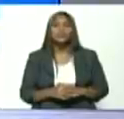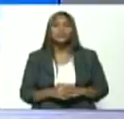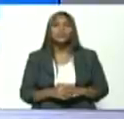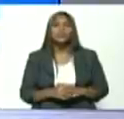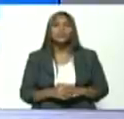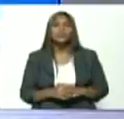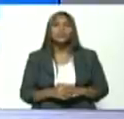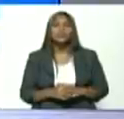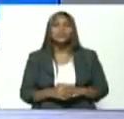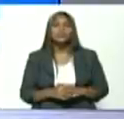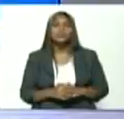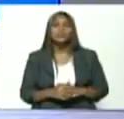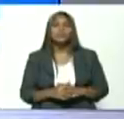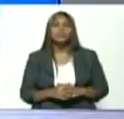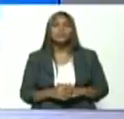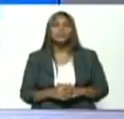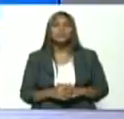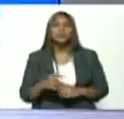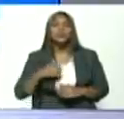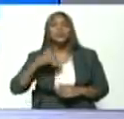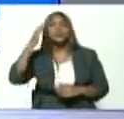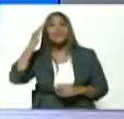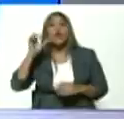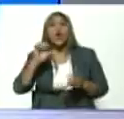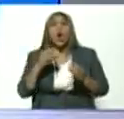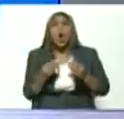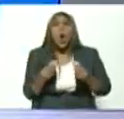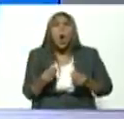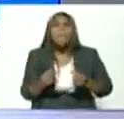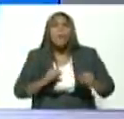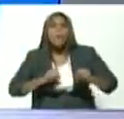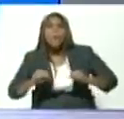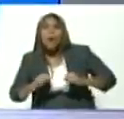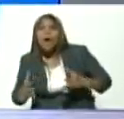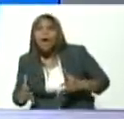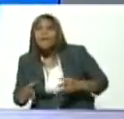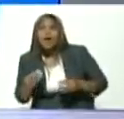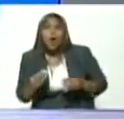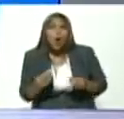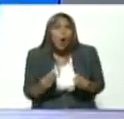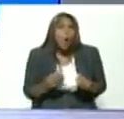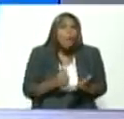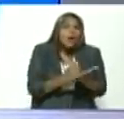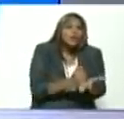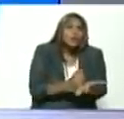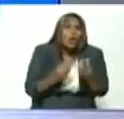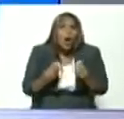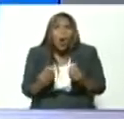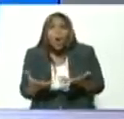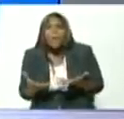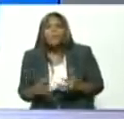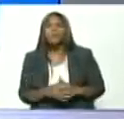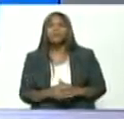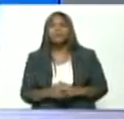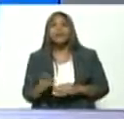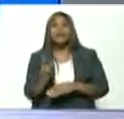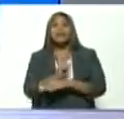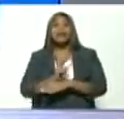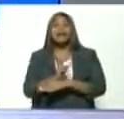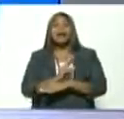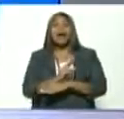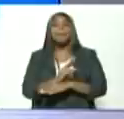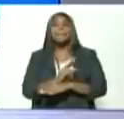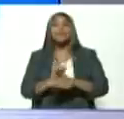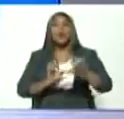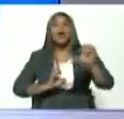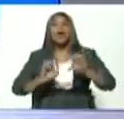para uno saber cómo se mueve dónde se mueve hacia dónde se mueve y rápidamente tener una